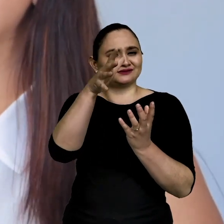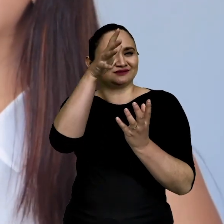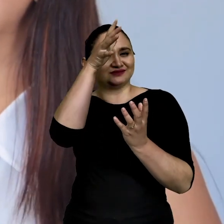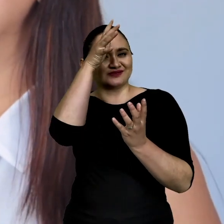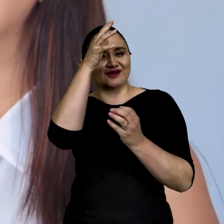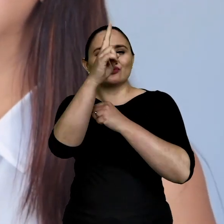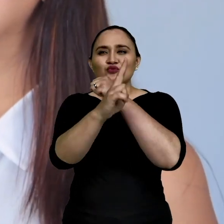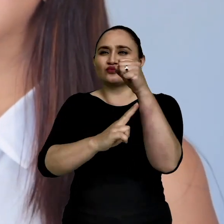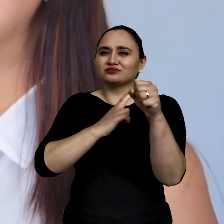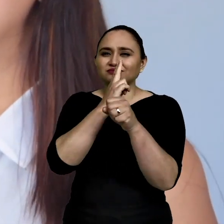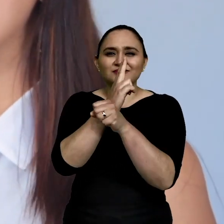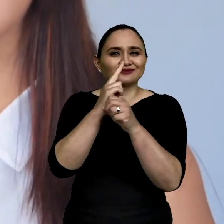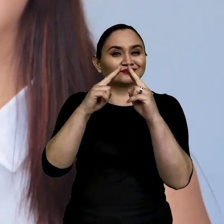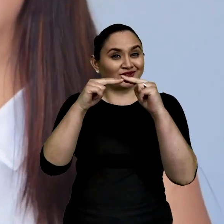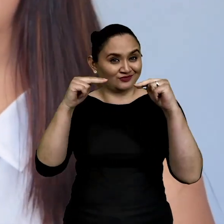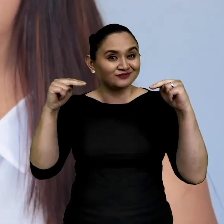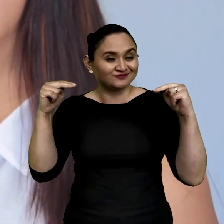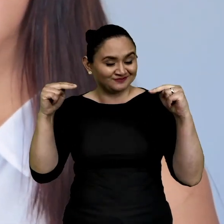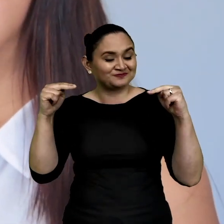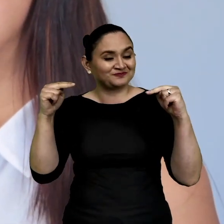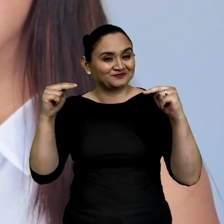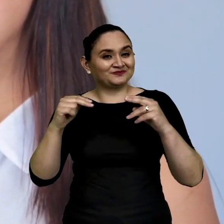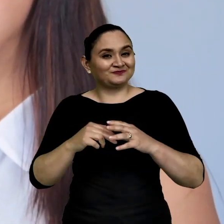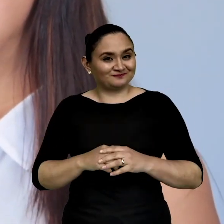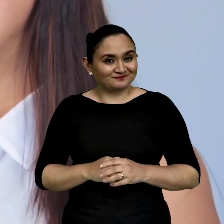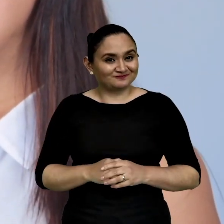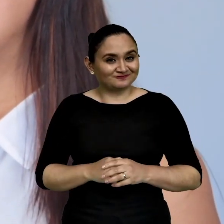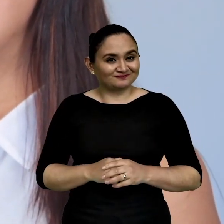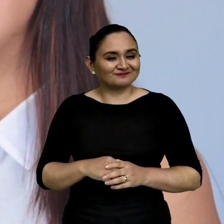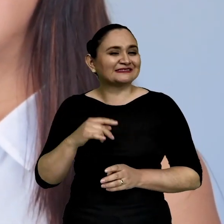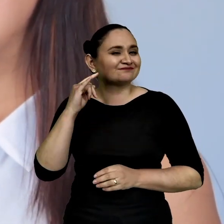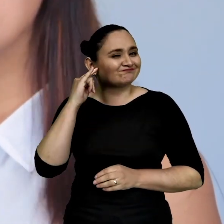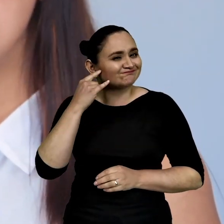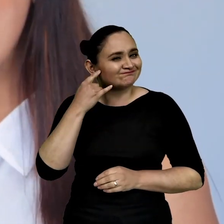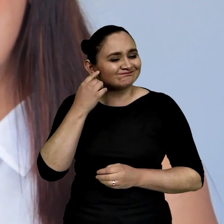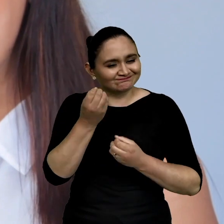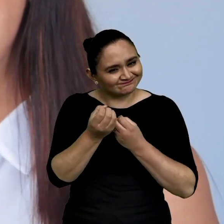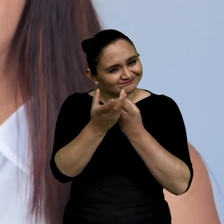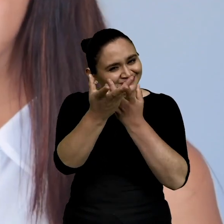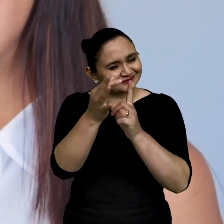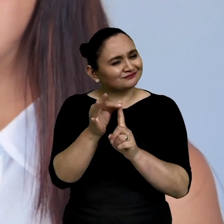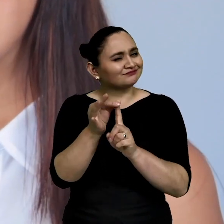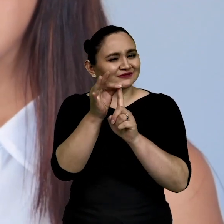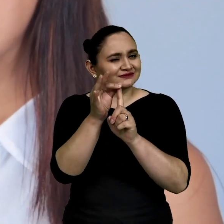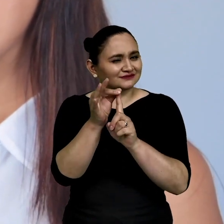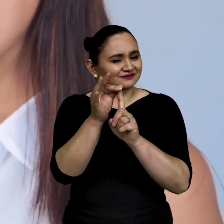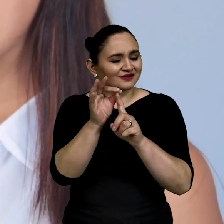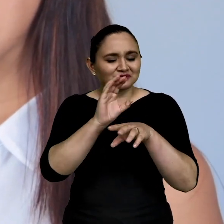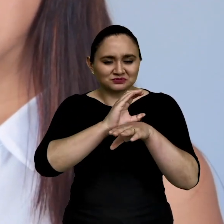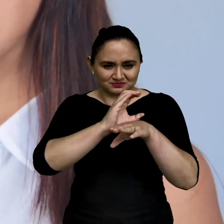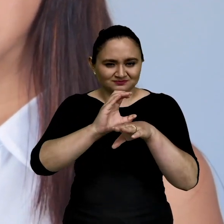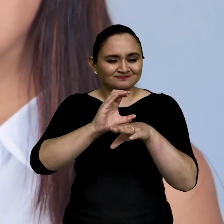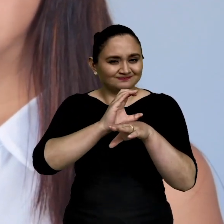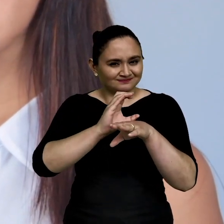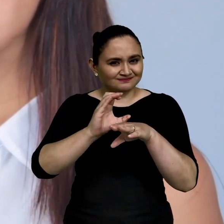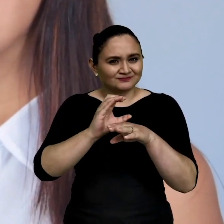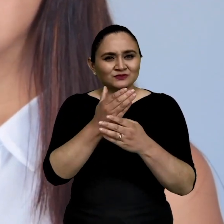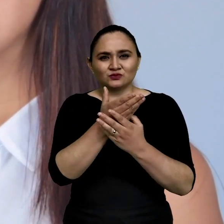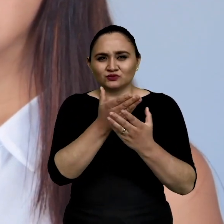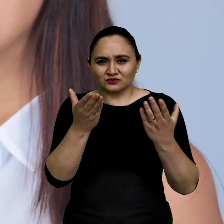que es el universo y la naturaleza. A las niñas especialmente, que